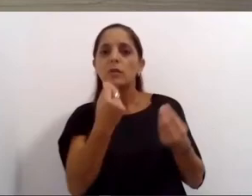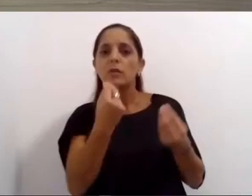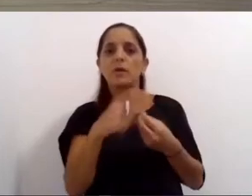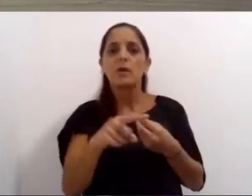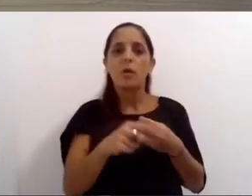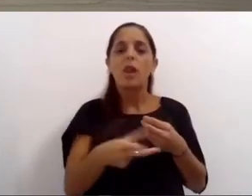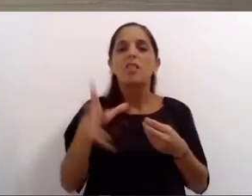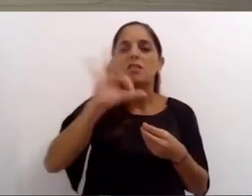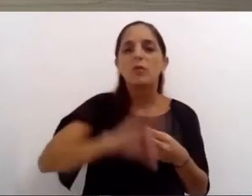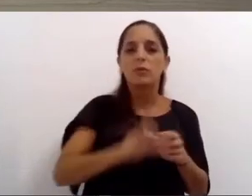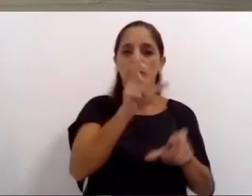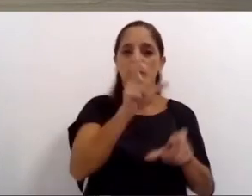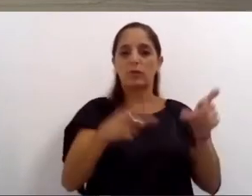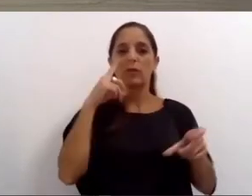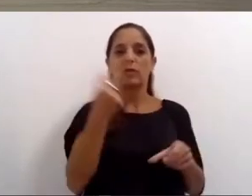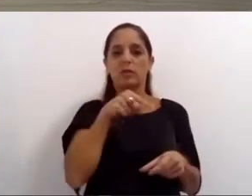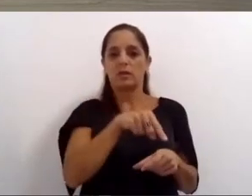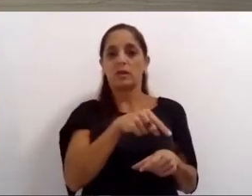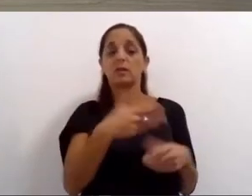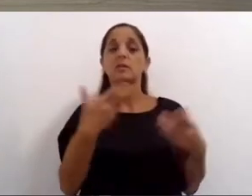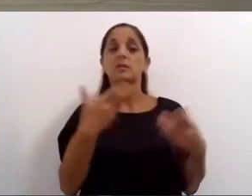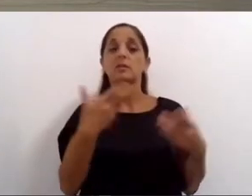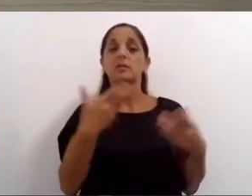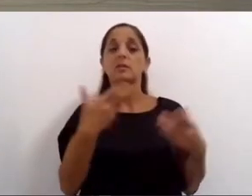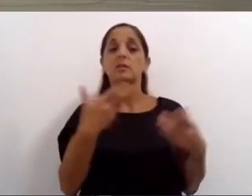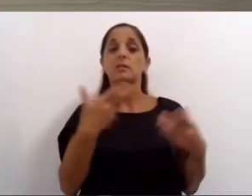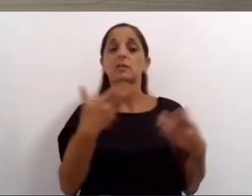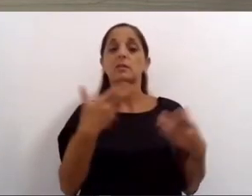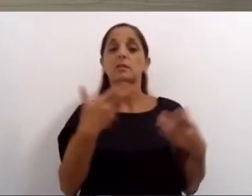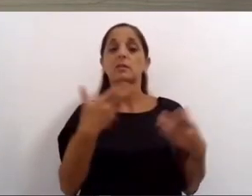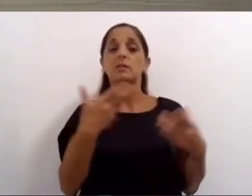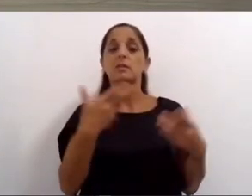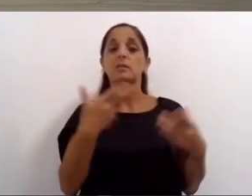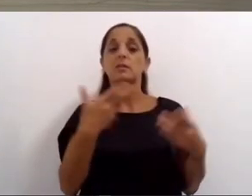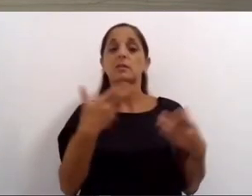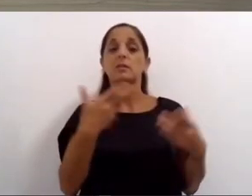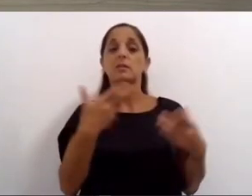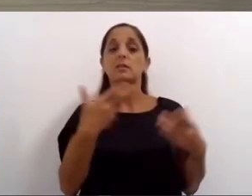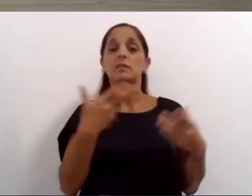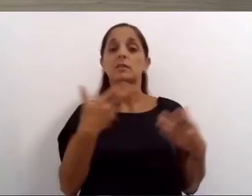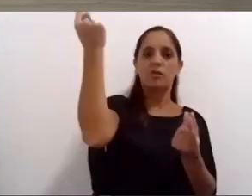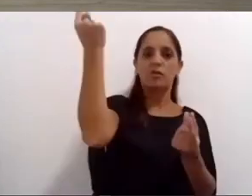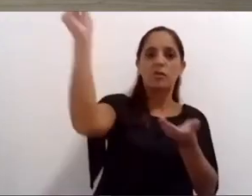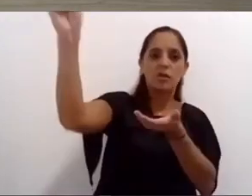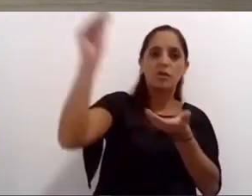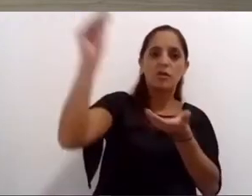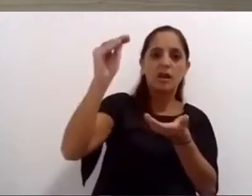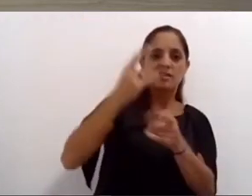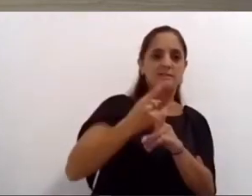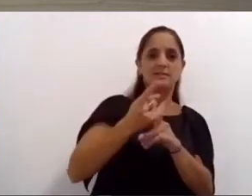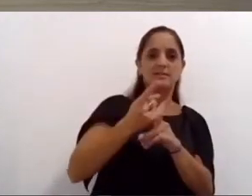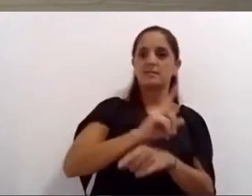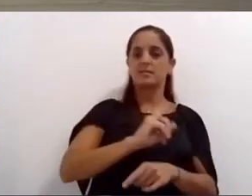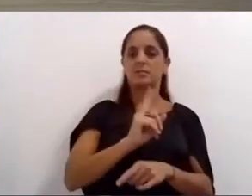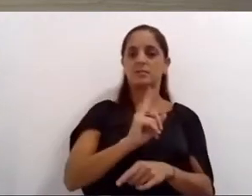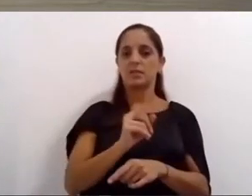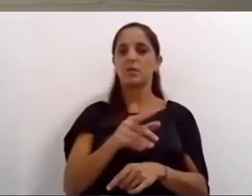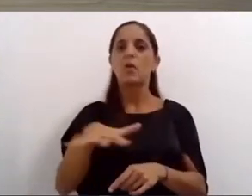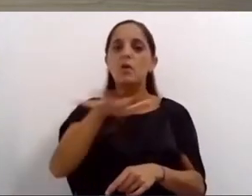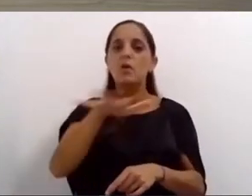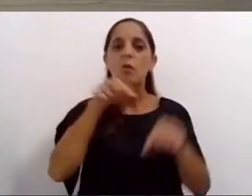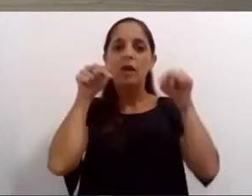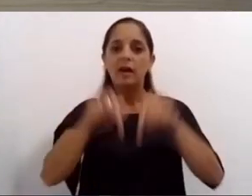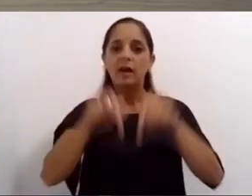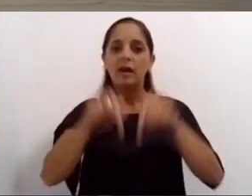y vecinas por eso necesitan reducir su dependencia financiera y mejorar la distribución de los tributos para que